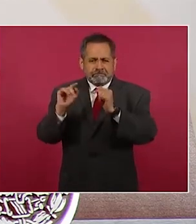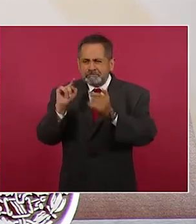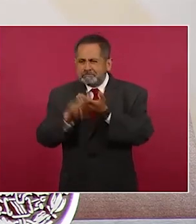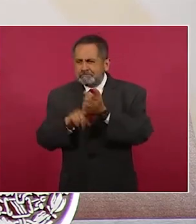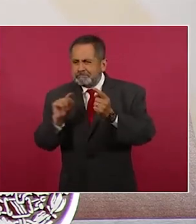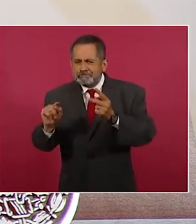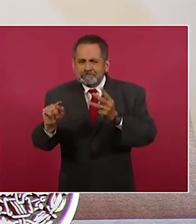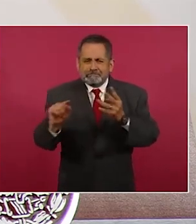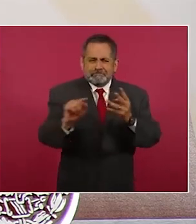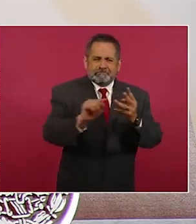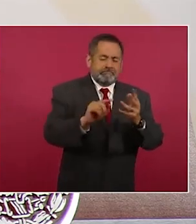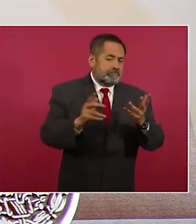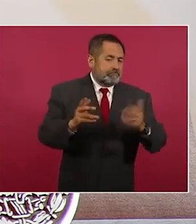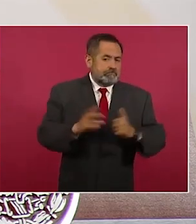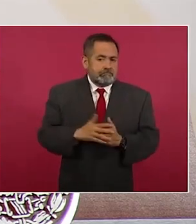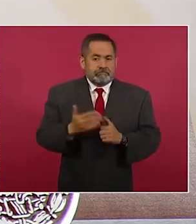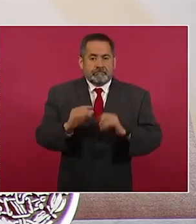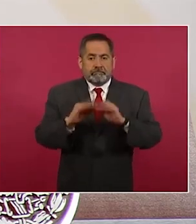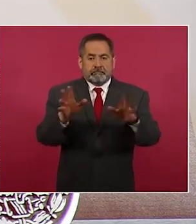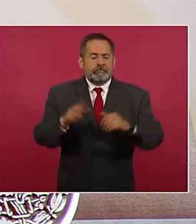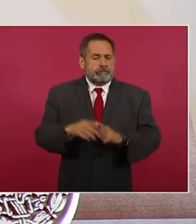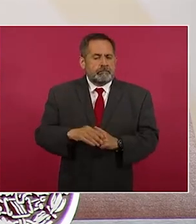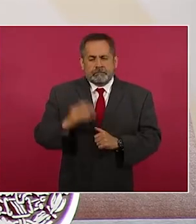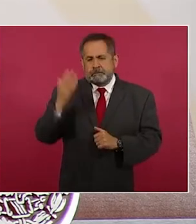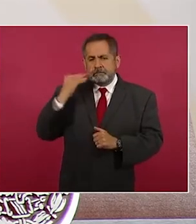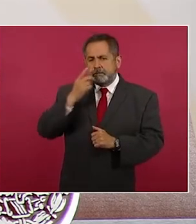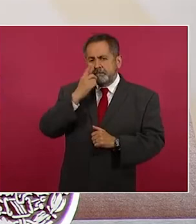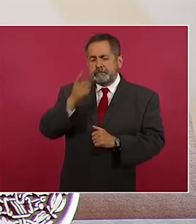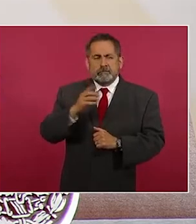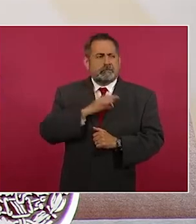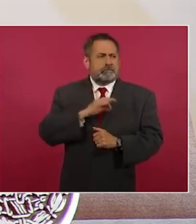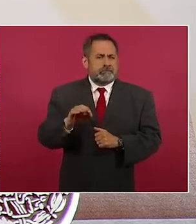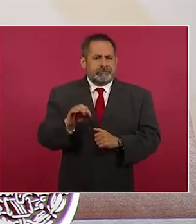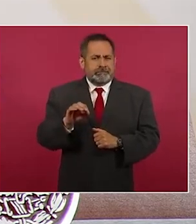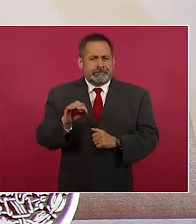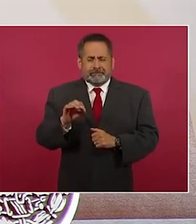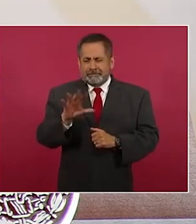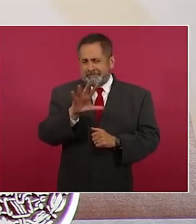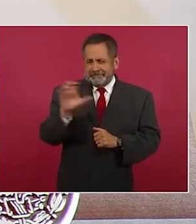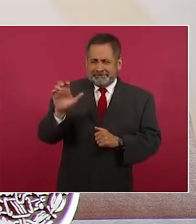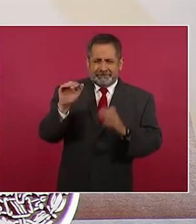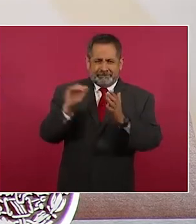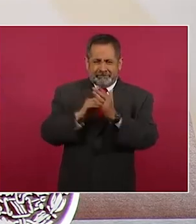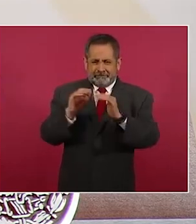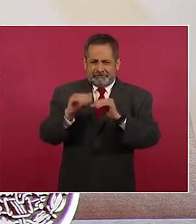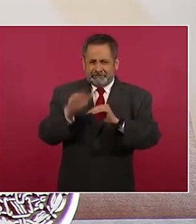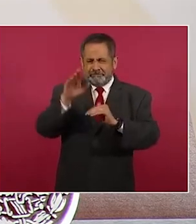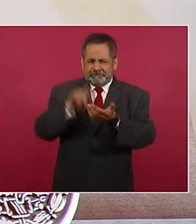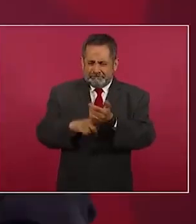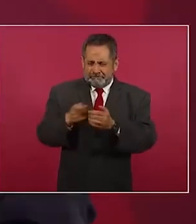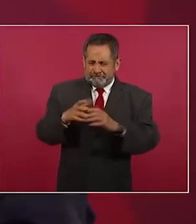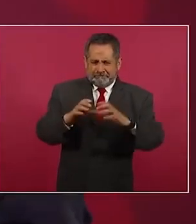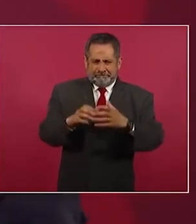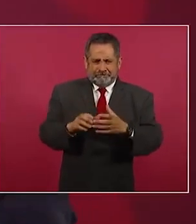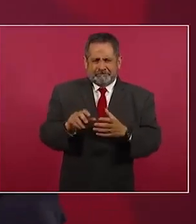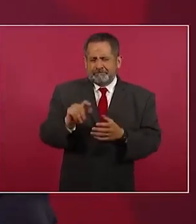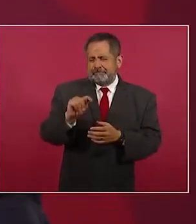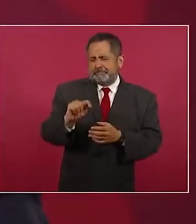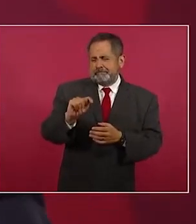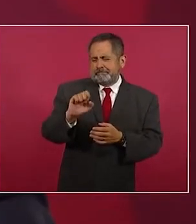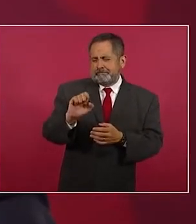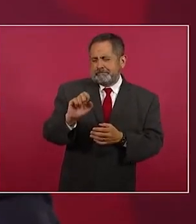y, por supuesto, como se dijo, más de medio millón de tepalcates o tiestos de